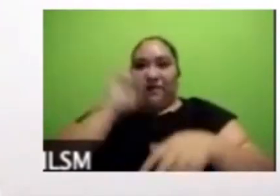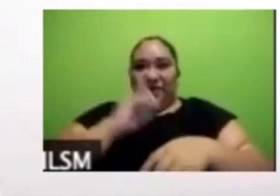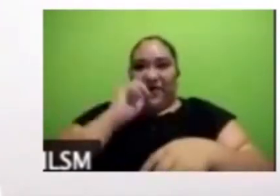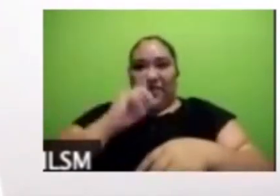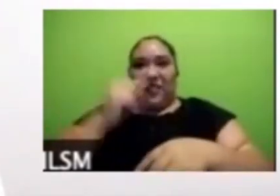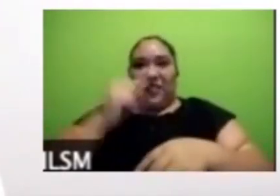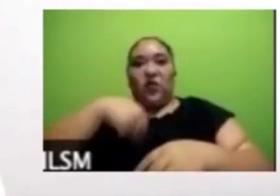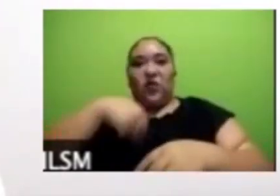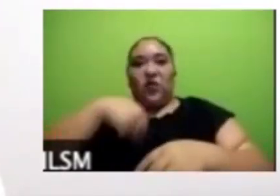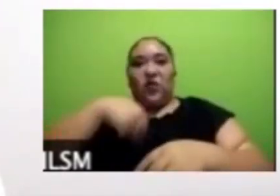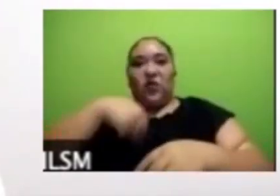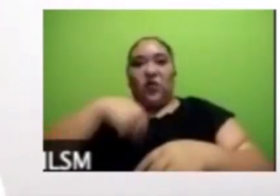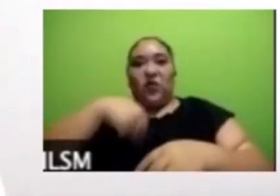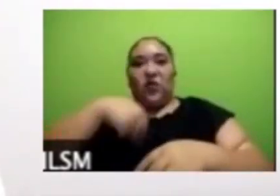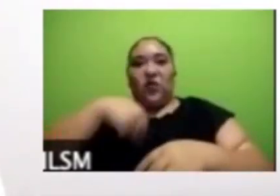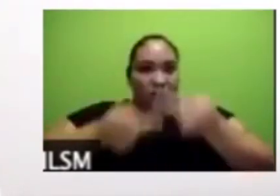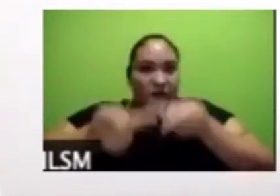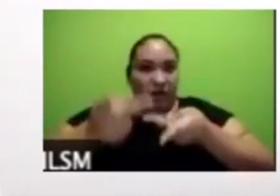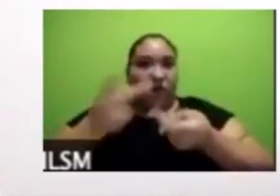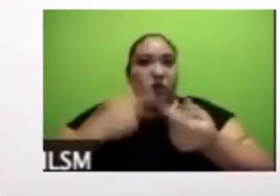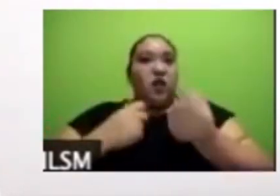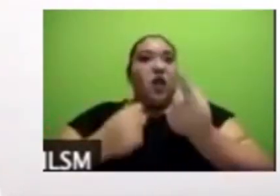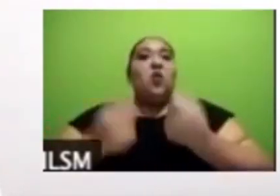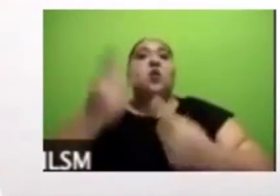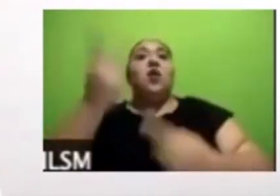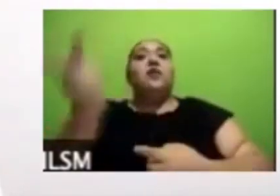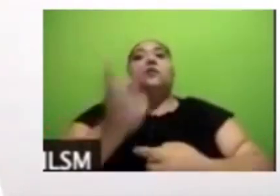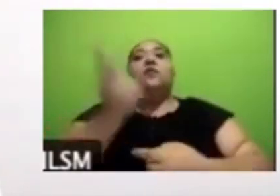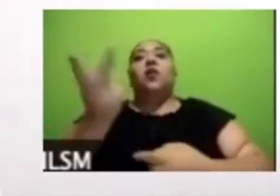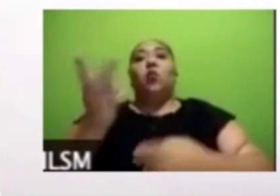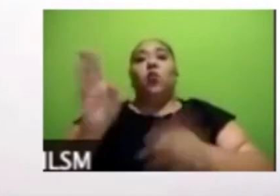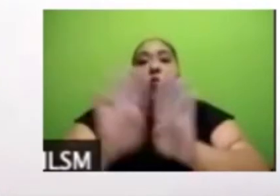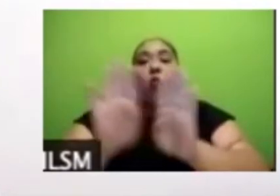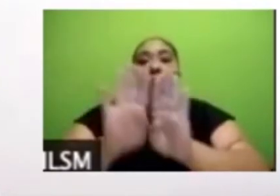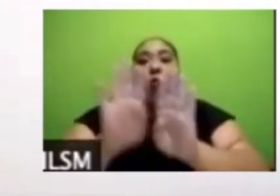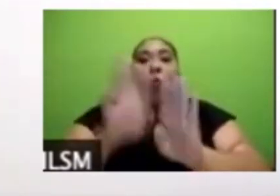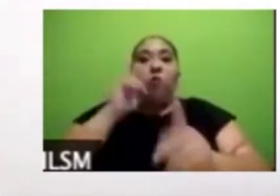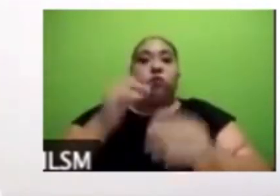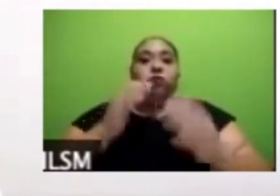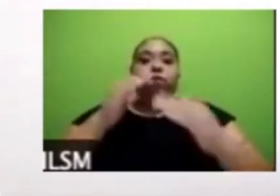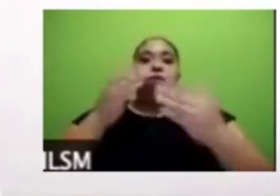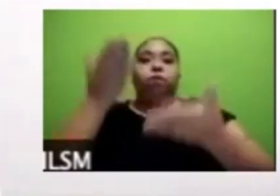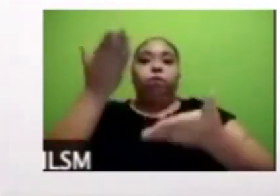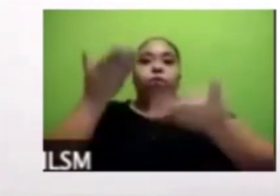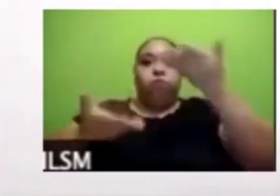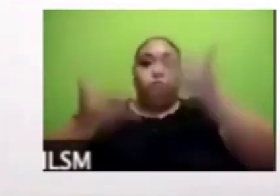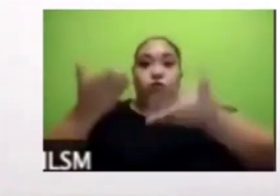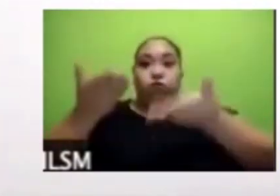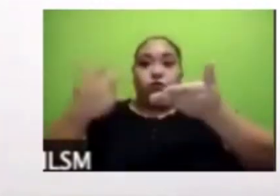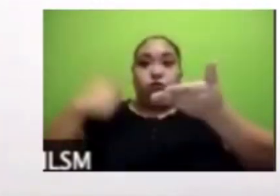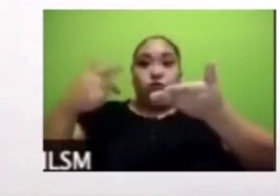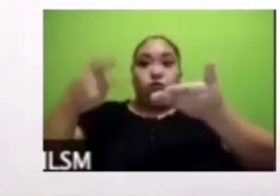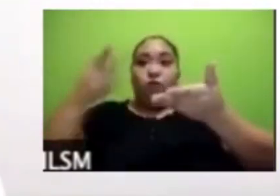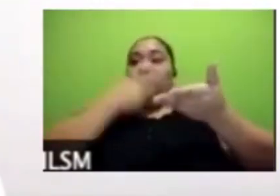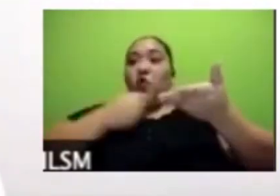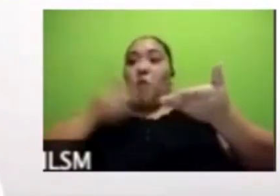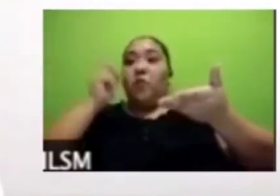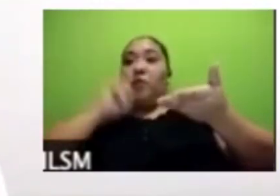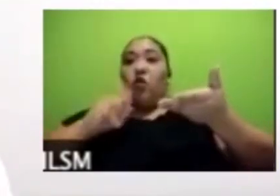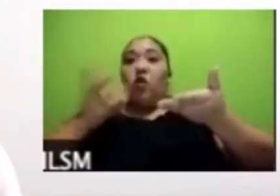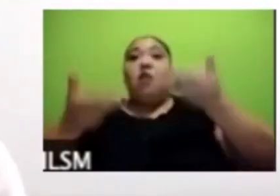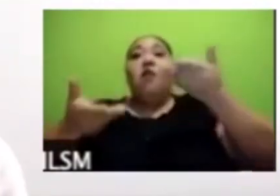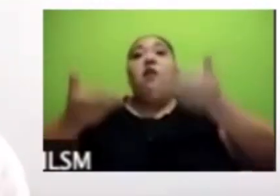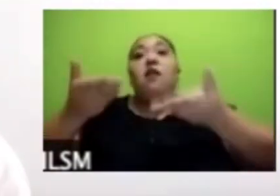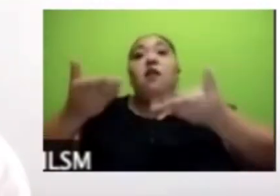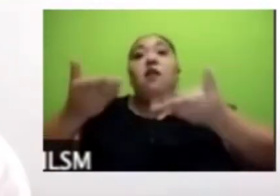no les voy a dar todas, pero sobre cómo visualizan la equidad de género y en general la equidad en la sociedad. De entrada ya